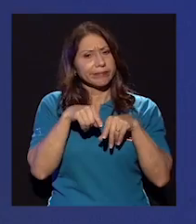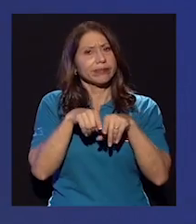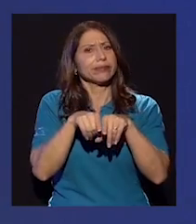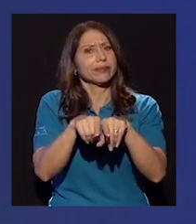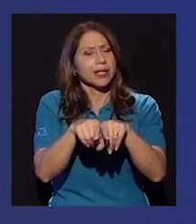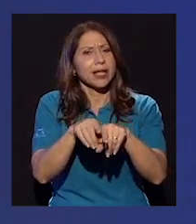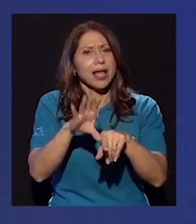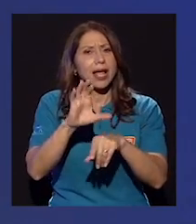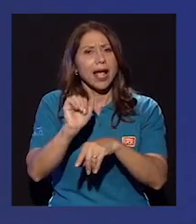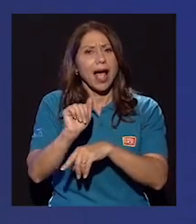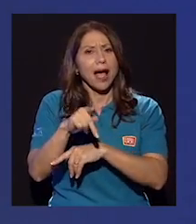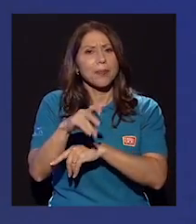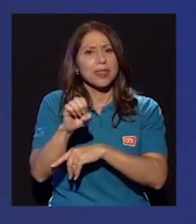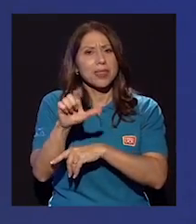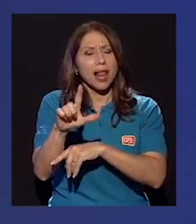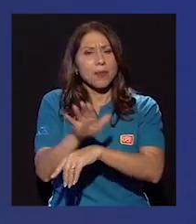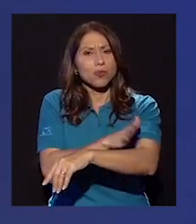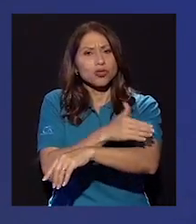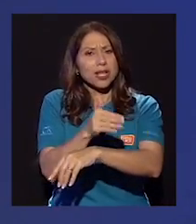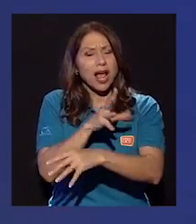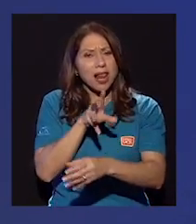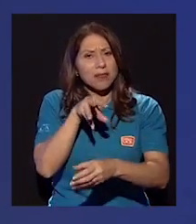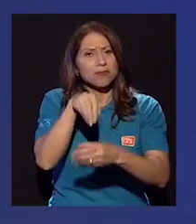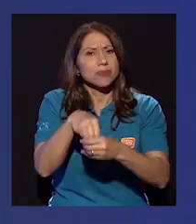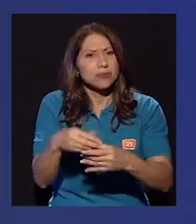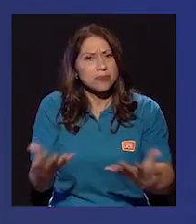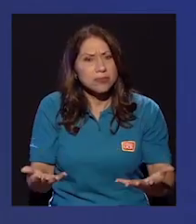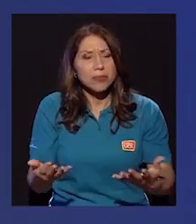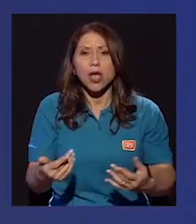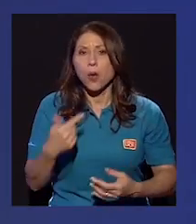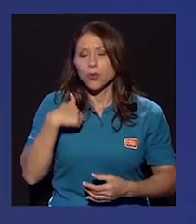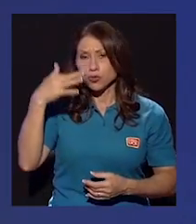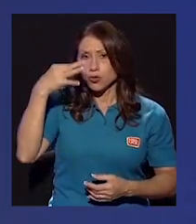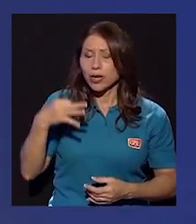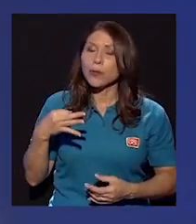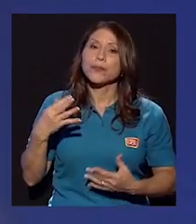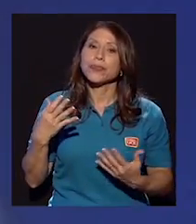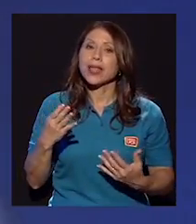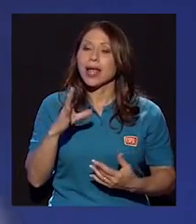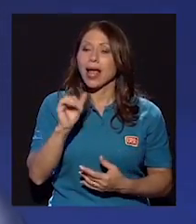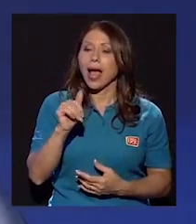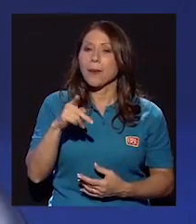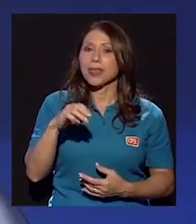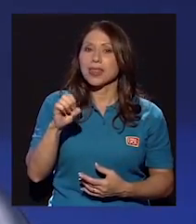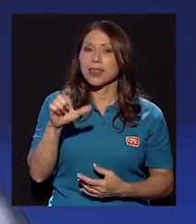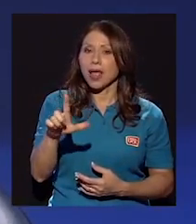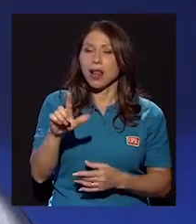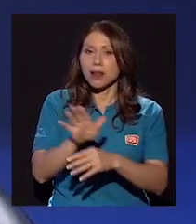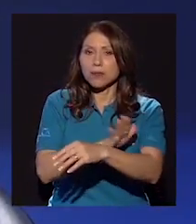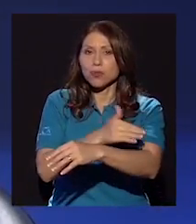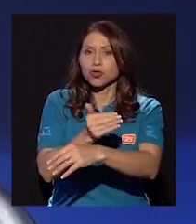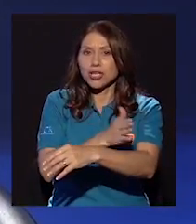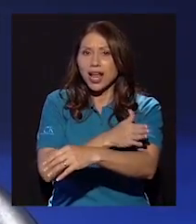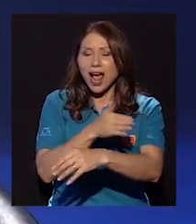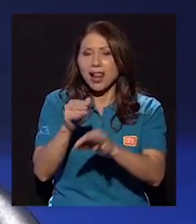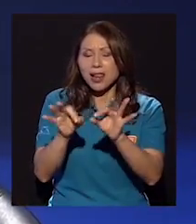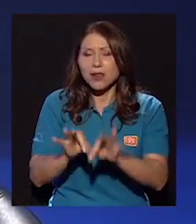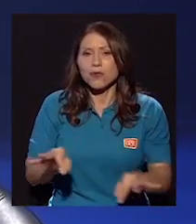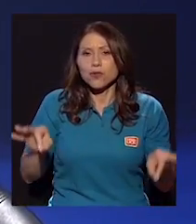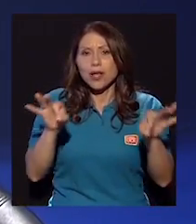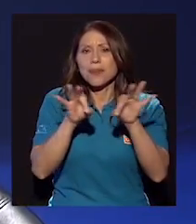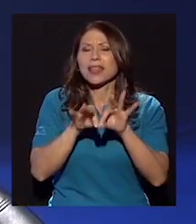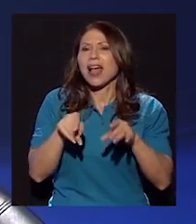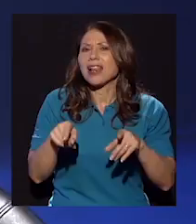ese capital musical? En la parte, sobre todo yo creo, es el capital musical que nos resulta fundamental,